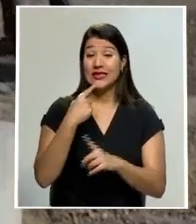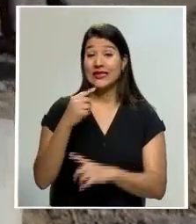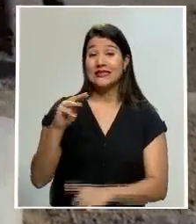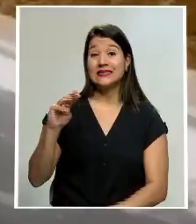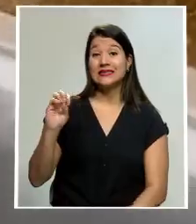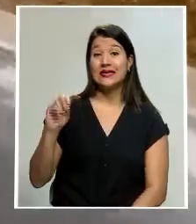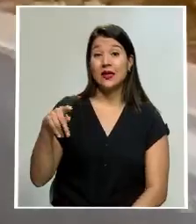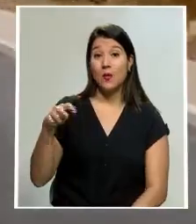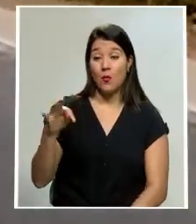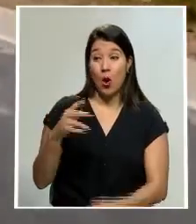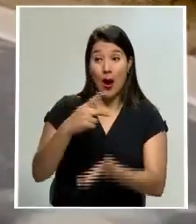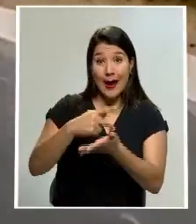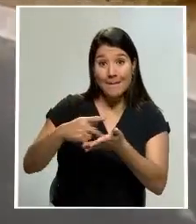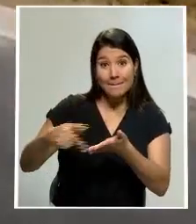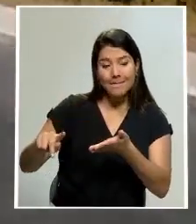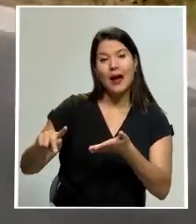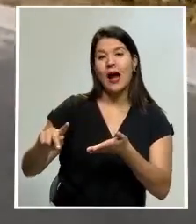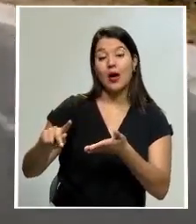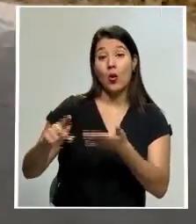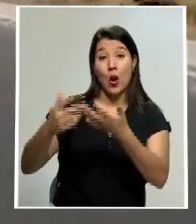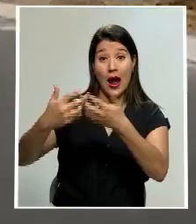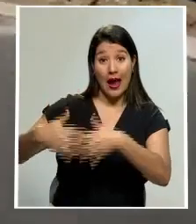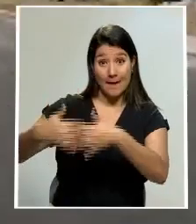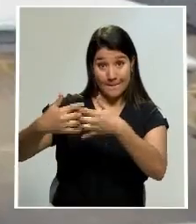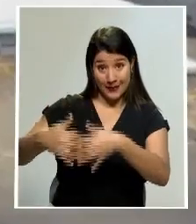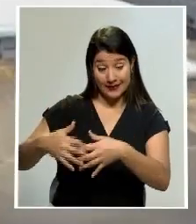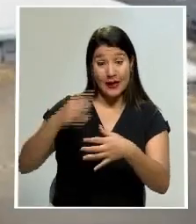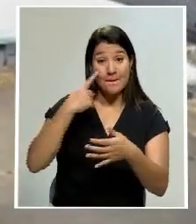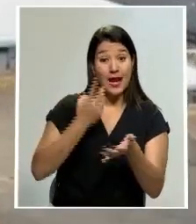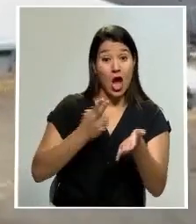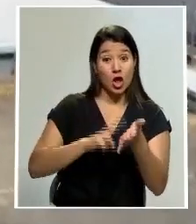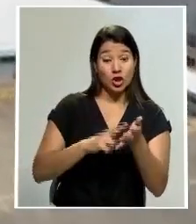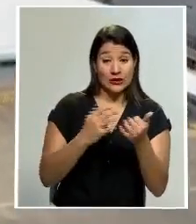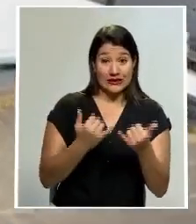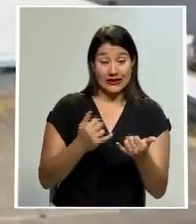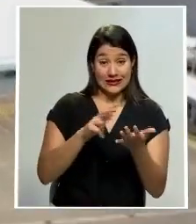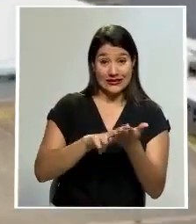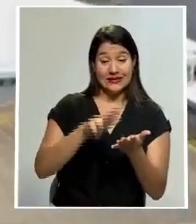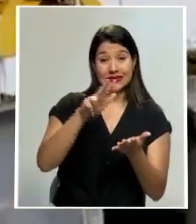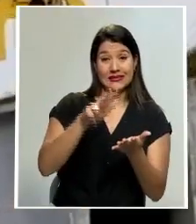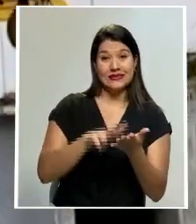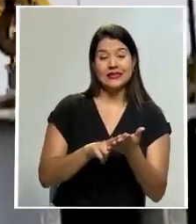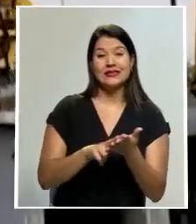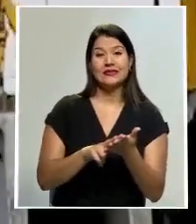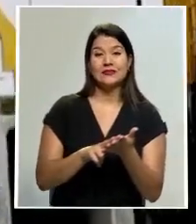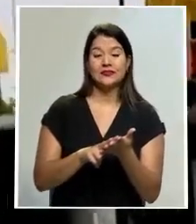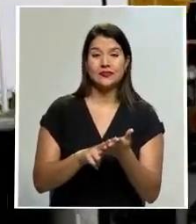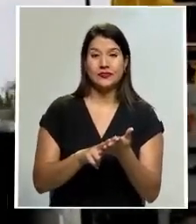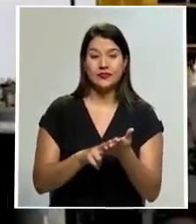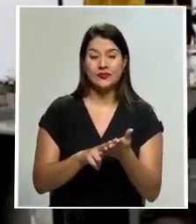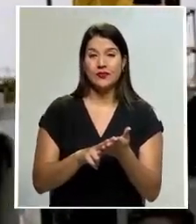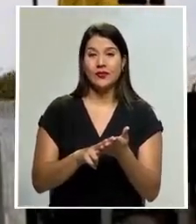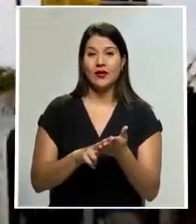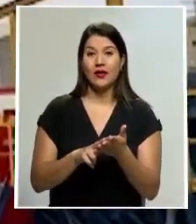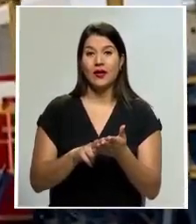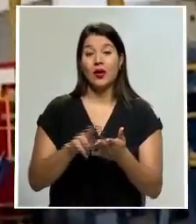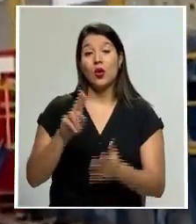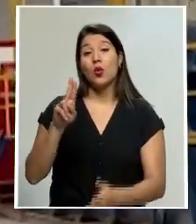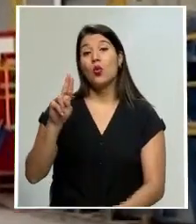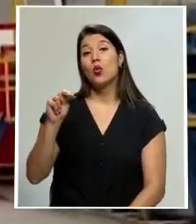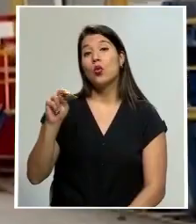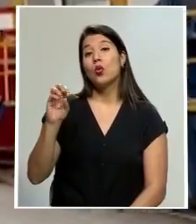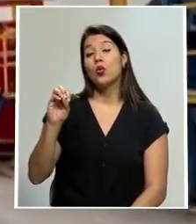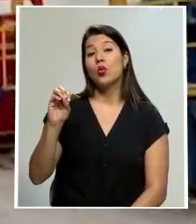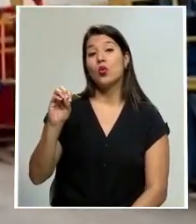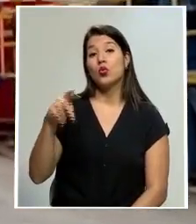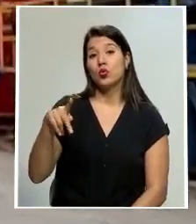desembolso de los dineros de las empresas adjudicadas son realizadas por unidades externas, como las unidades ejecutoras, la UNOPS, es decir,